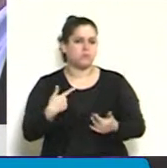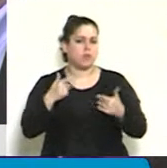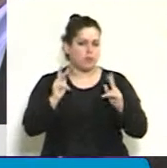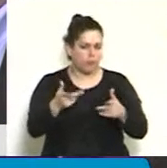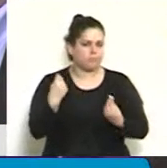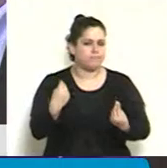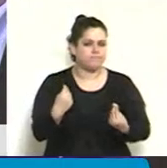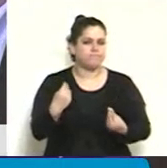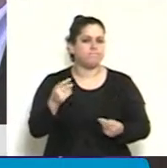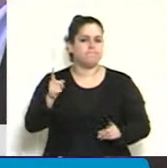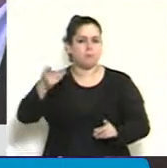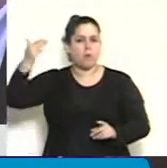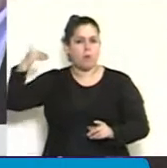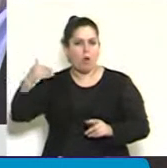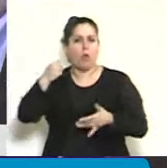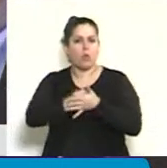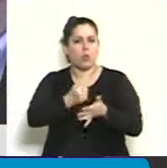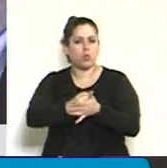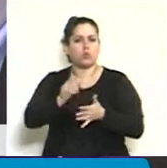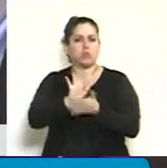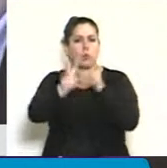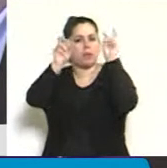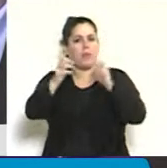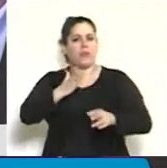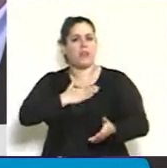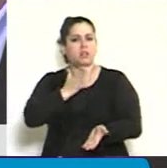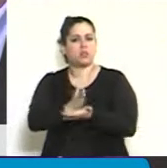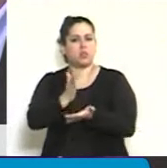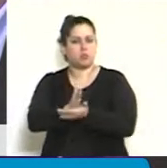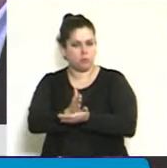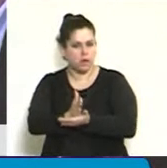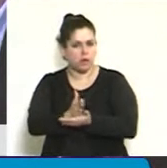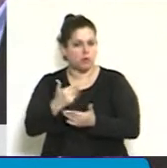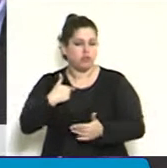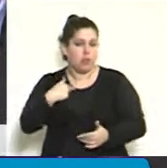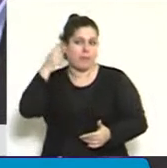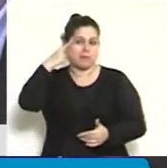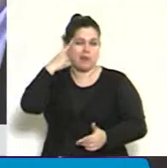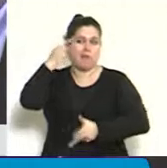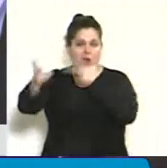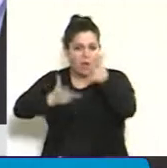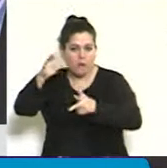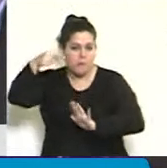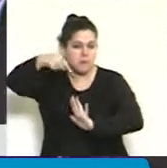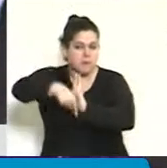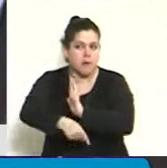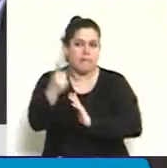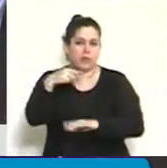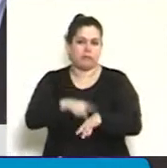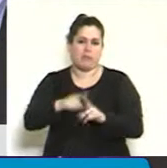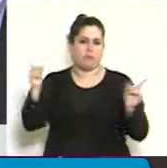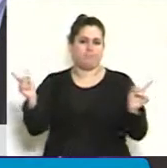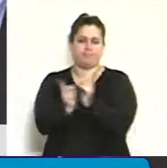que ha sido toda la lucha de los humanos de la que pensaba, bueno, abundar, pero si evidentemente ya el tiempo es escaso.